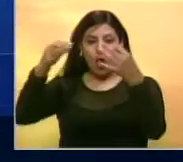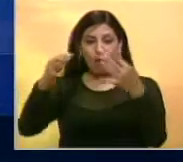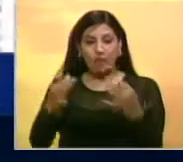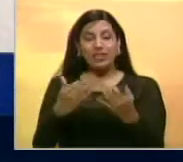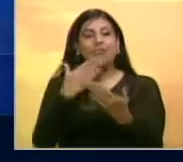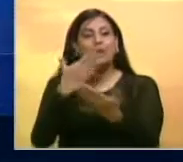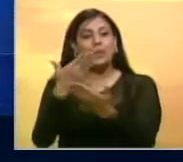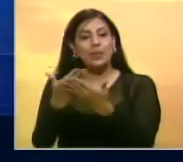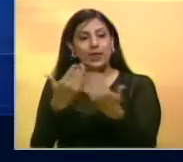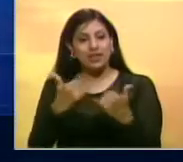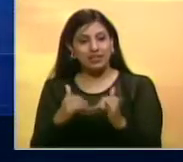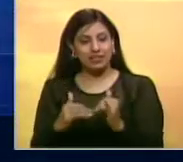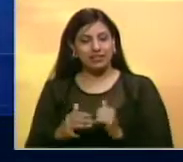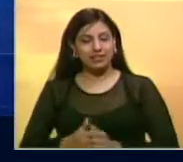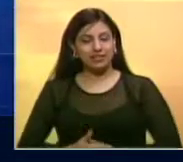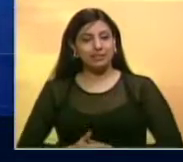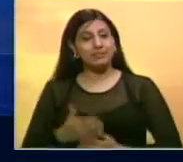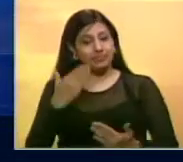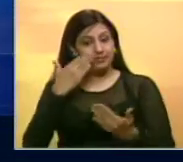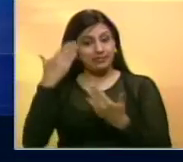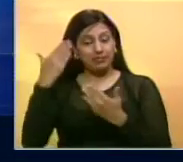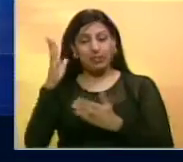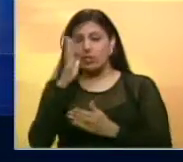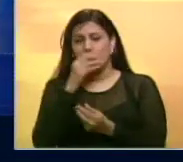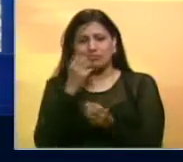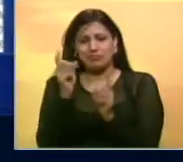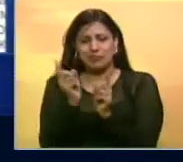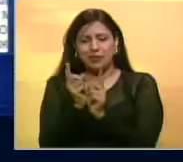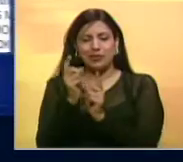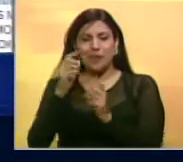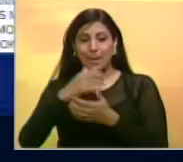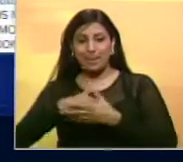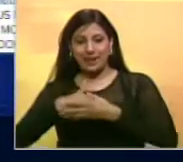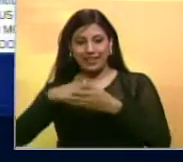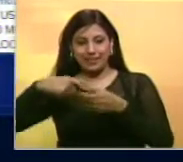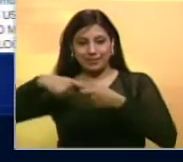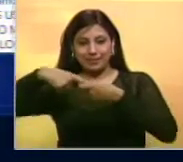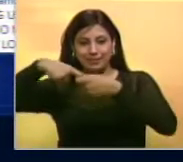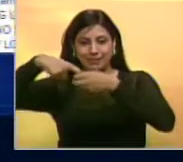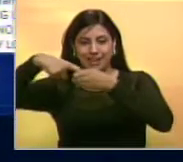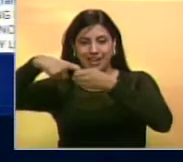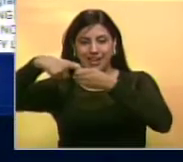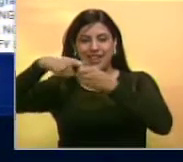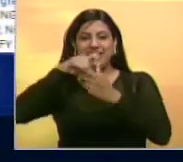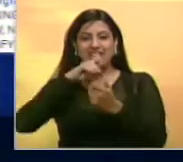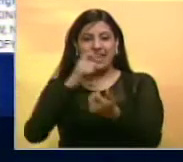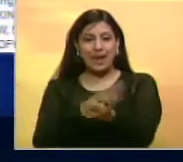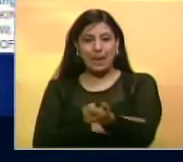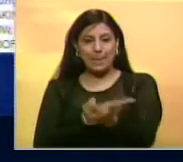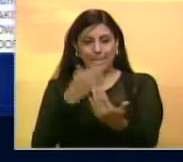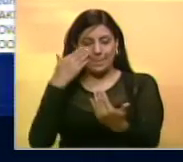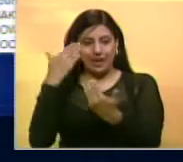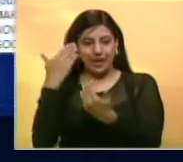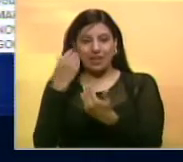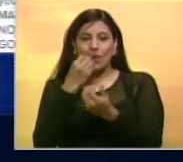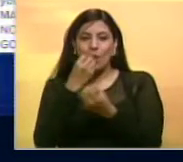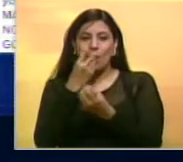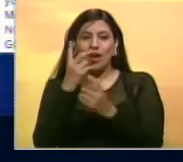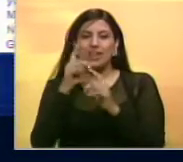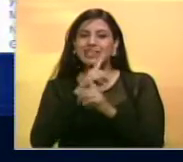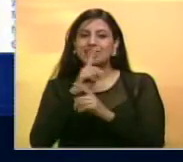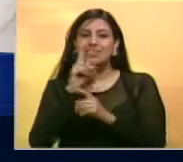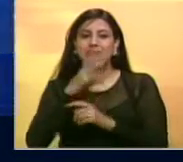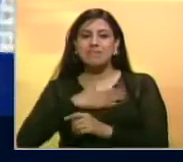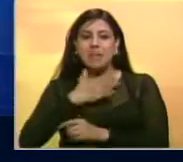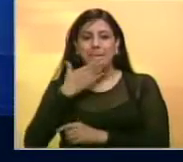presenta Sain Web La foto en cuestión no dévela mucho más que un apretón de dedos entre la nueva pareja de hermanos y quien la describió con el título